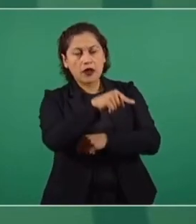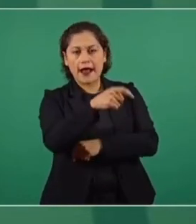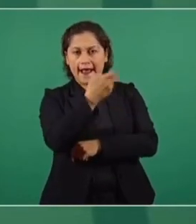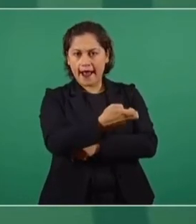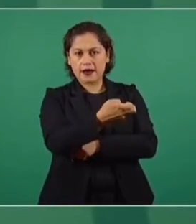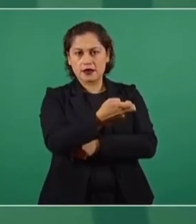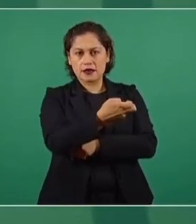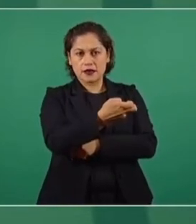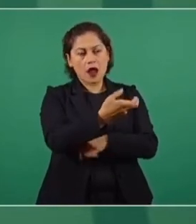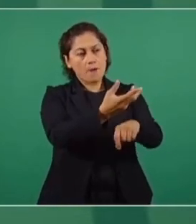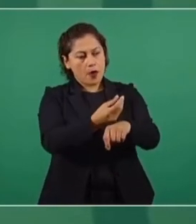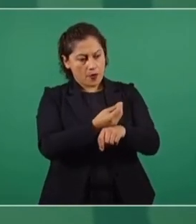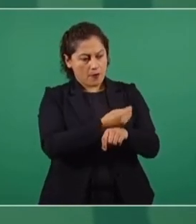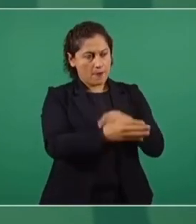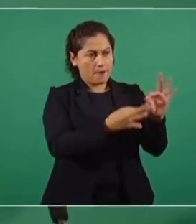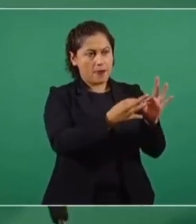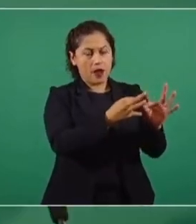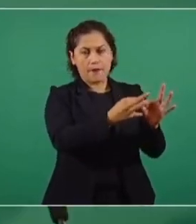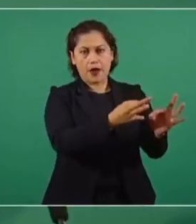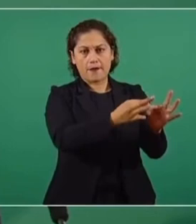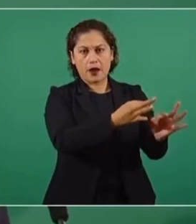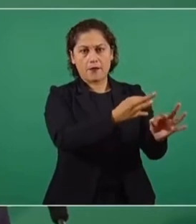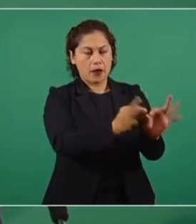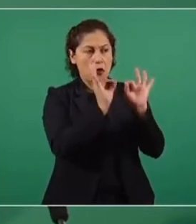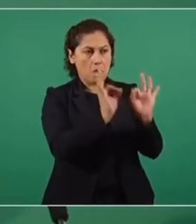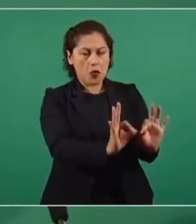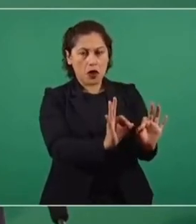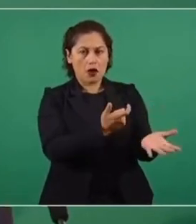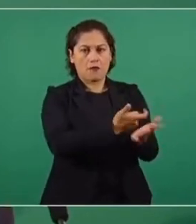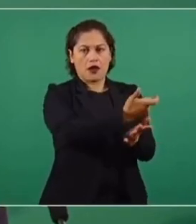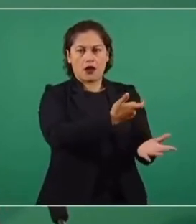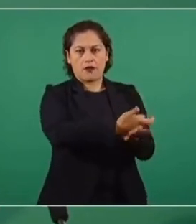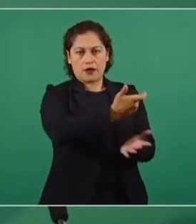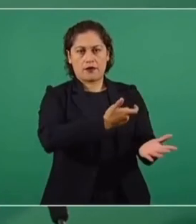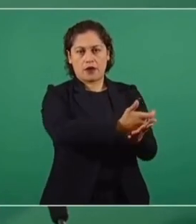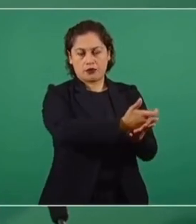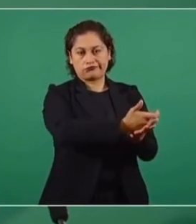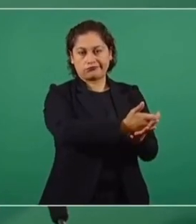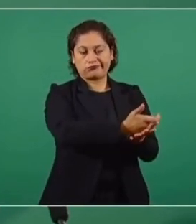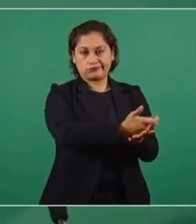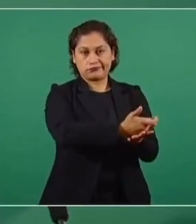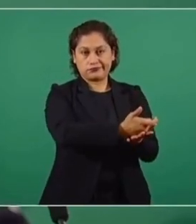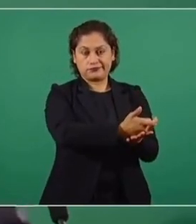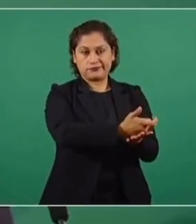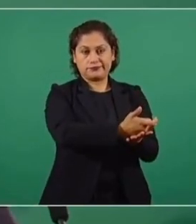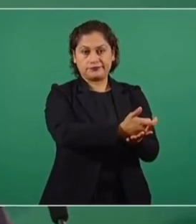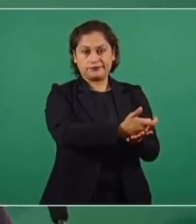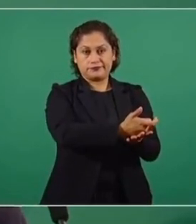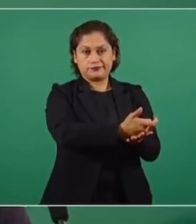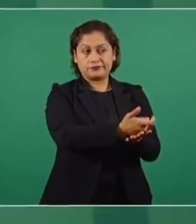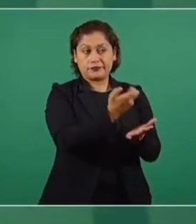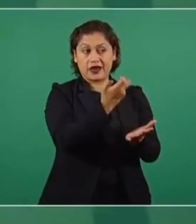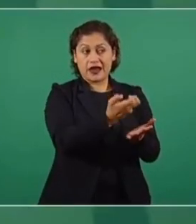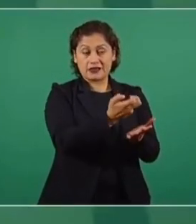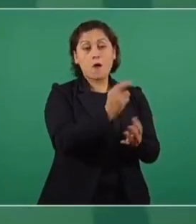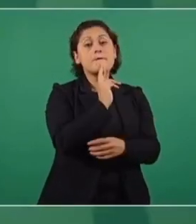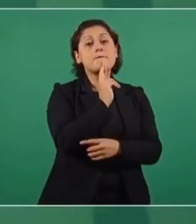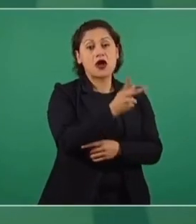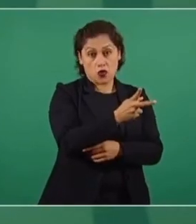para que esté siempre en condiciones, que no se deteriore, ahorramos teniéndolo